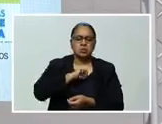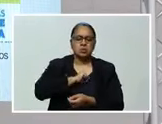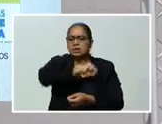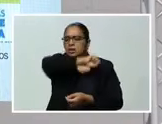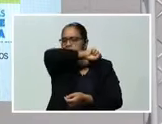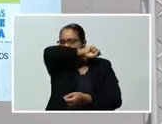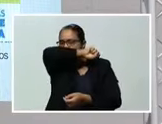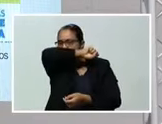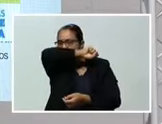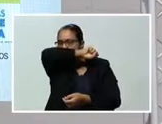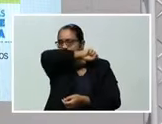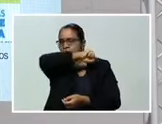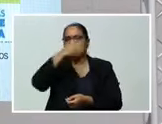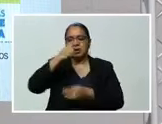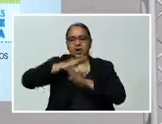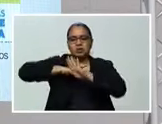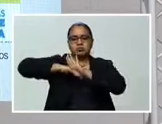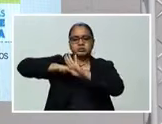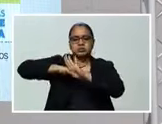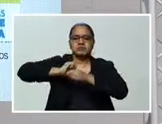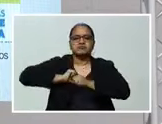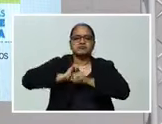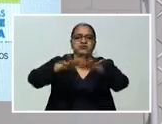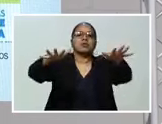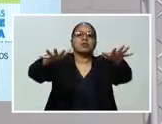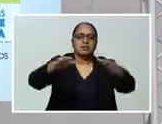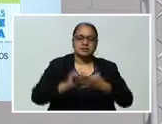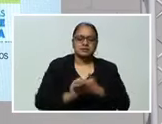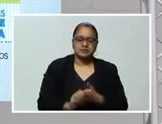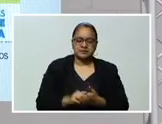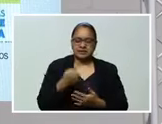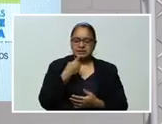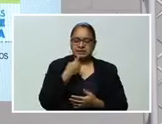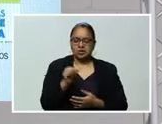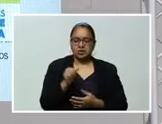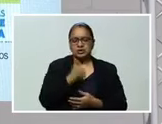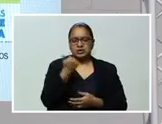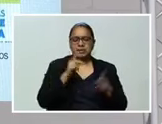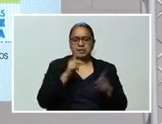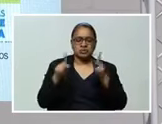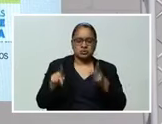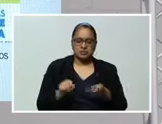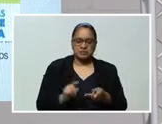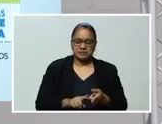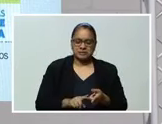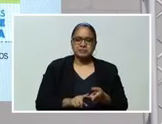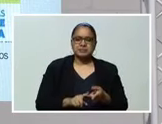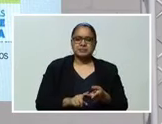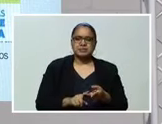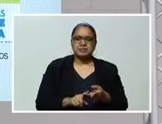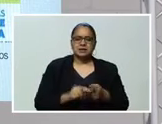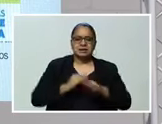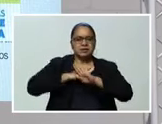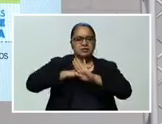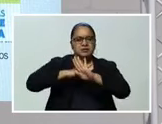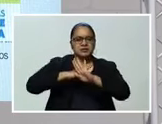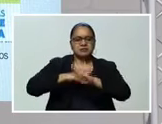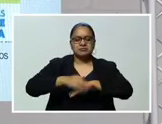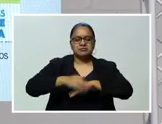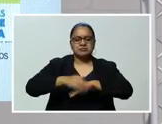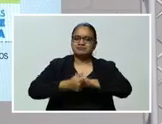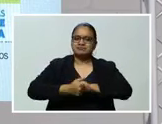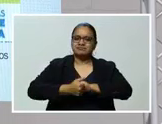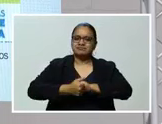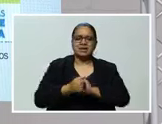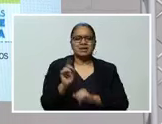Para disminuir la exposición O que los virus puedan salir Hay que evitar saludar Con la mano